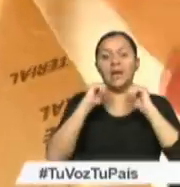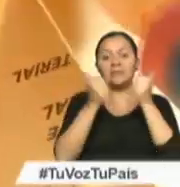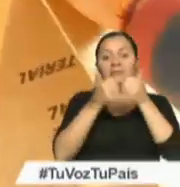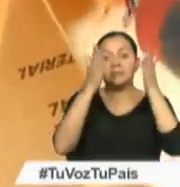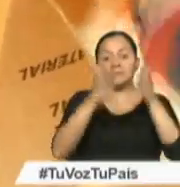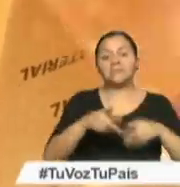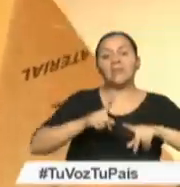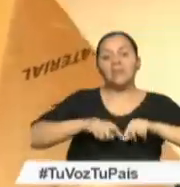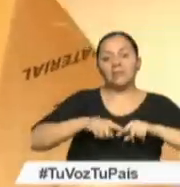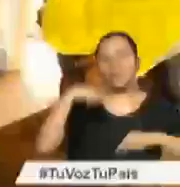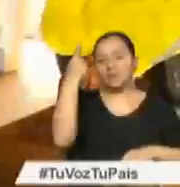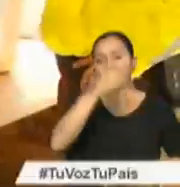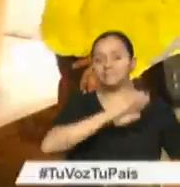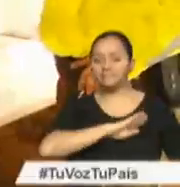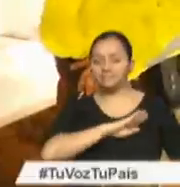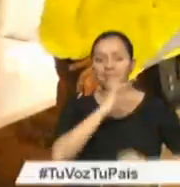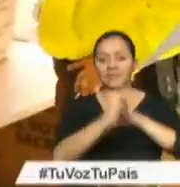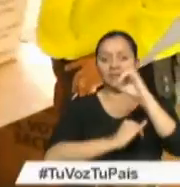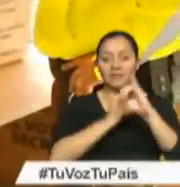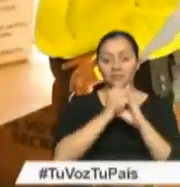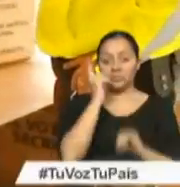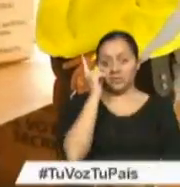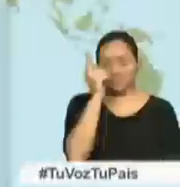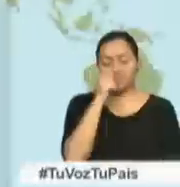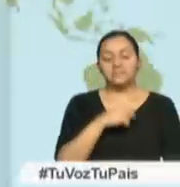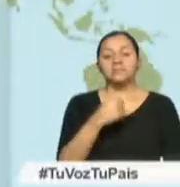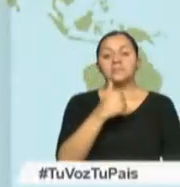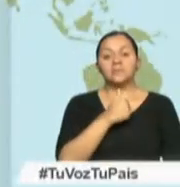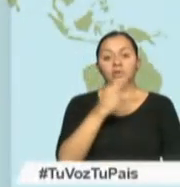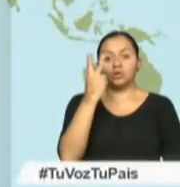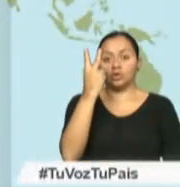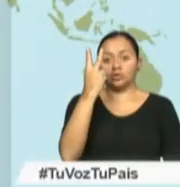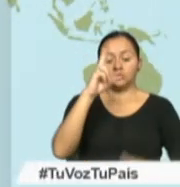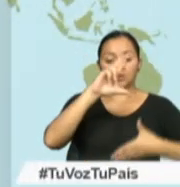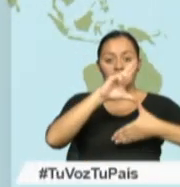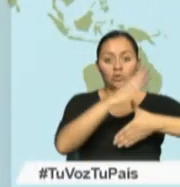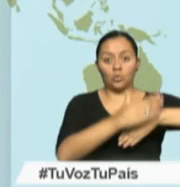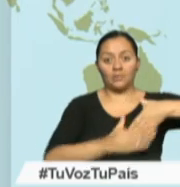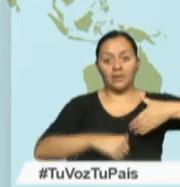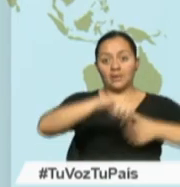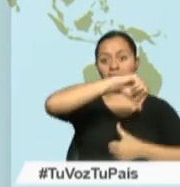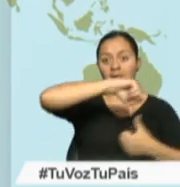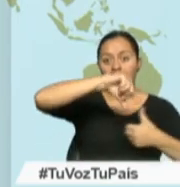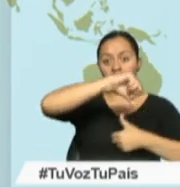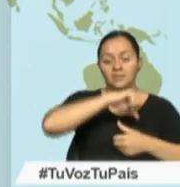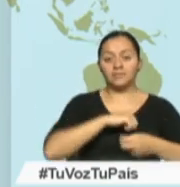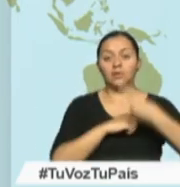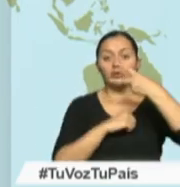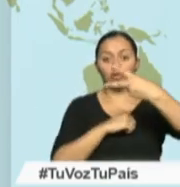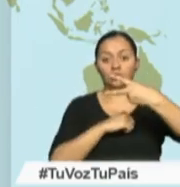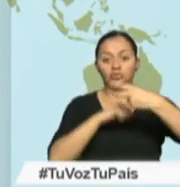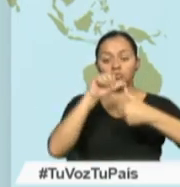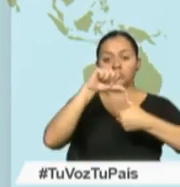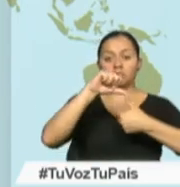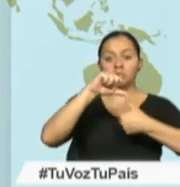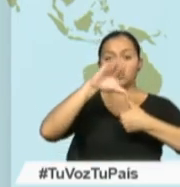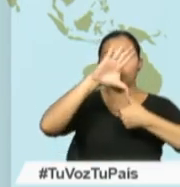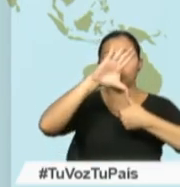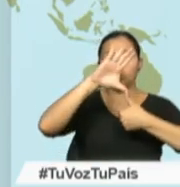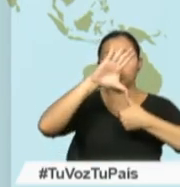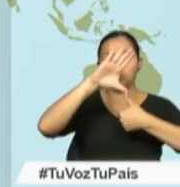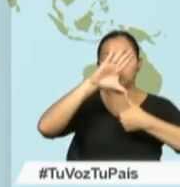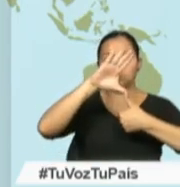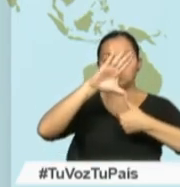circunscripción en el exterior. Se eligen dos por América Latina y el Caribe, dos por Norteamérica y dos por